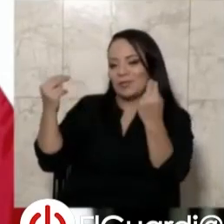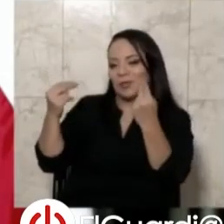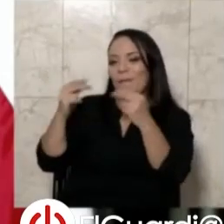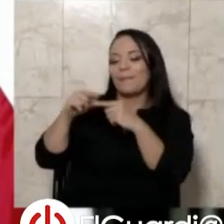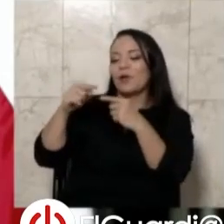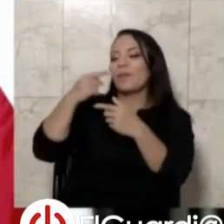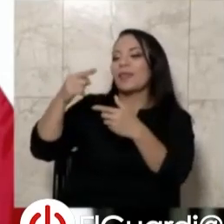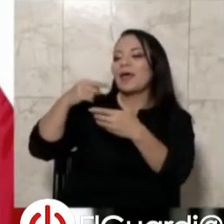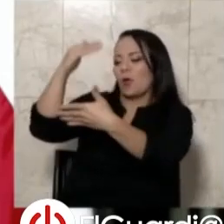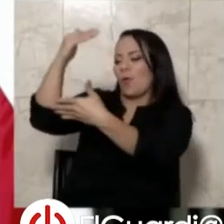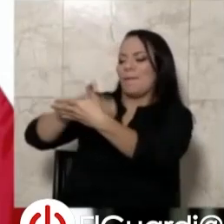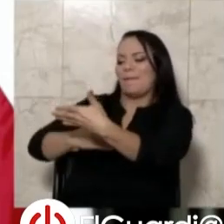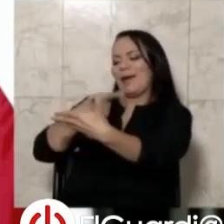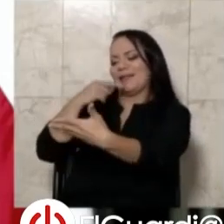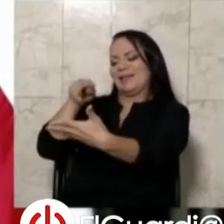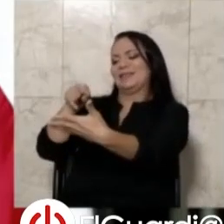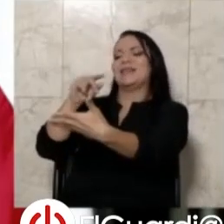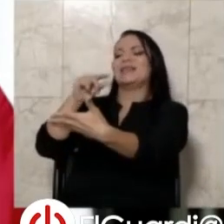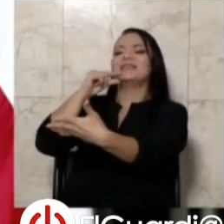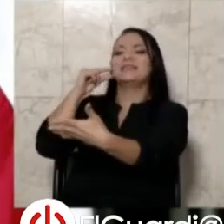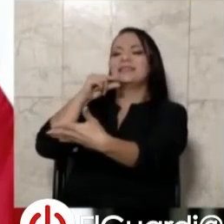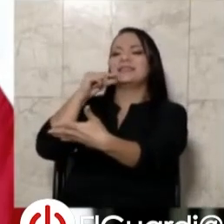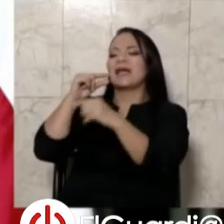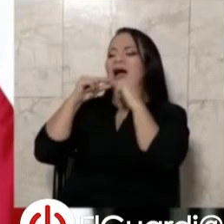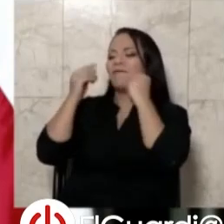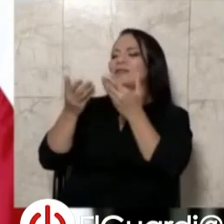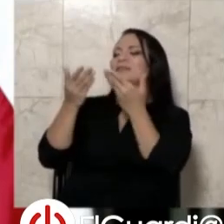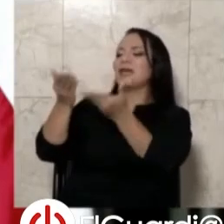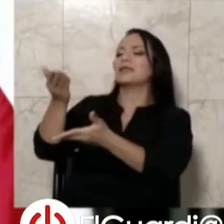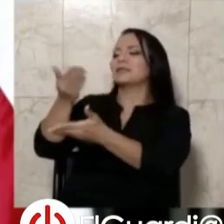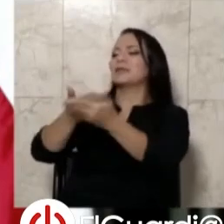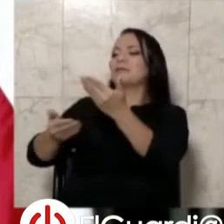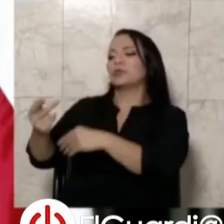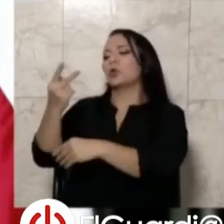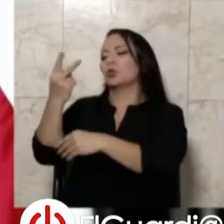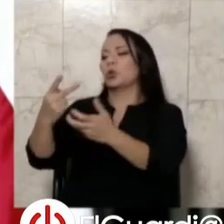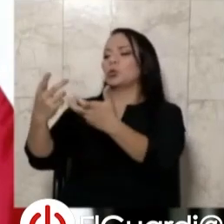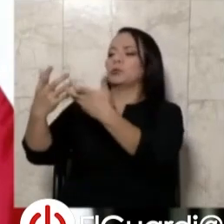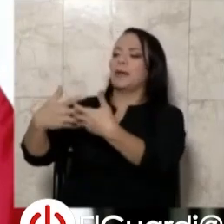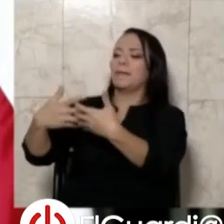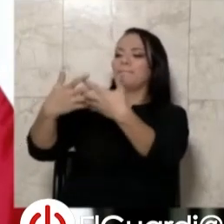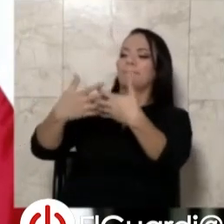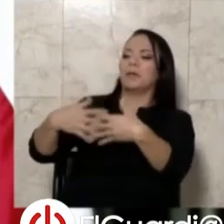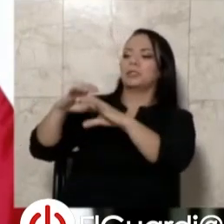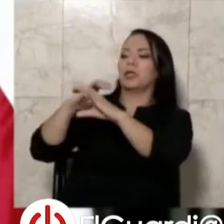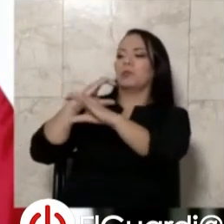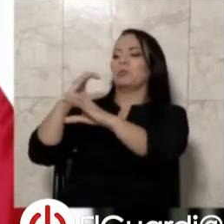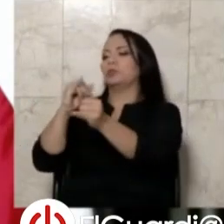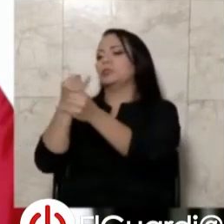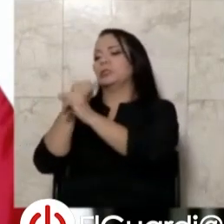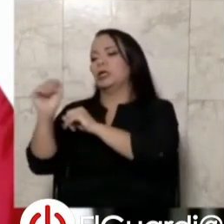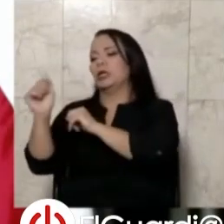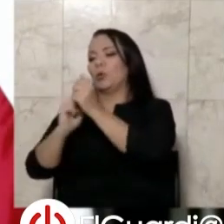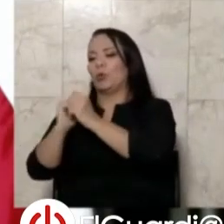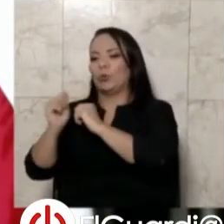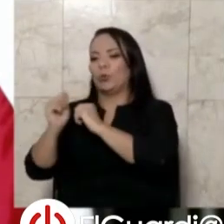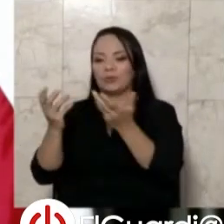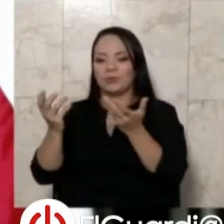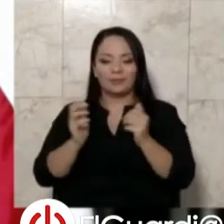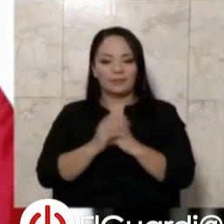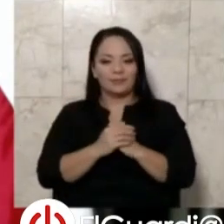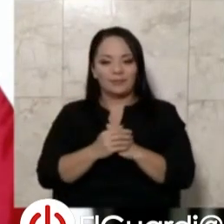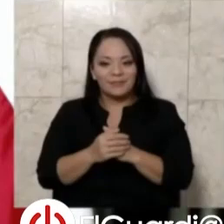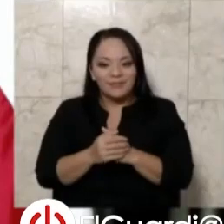Chávez da servicio a dos empresas sin concurso. Dice,